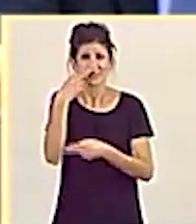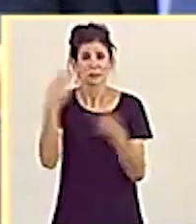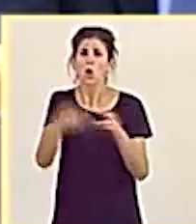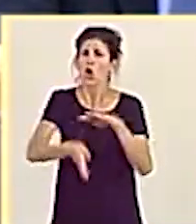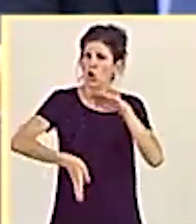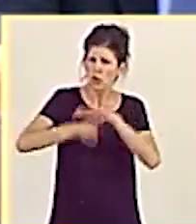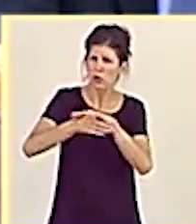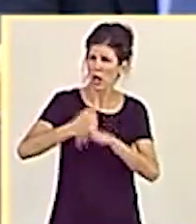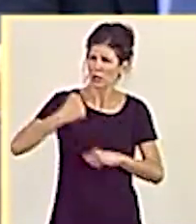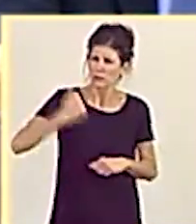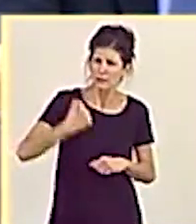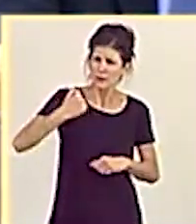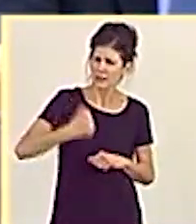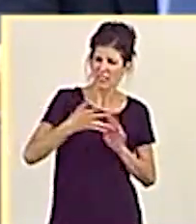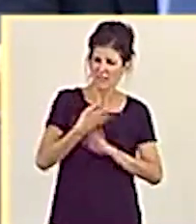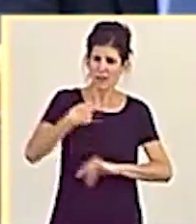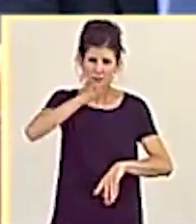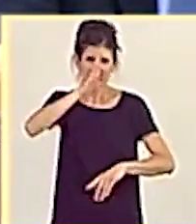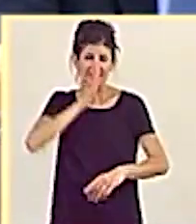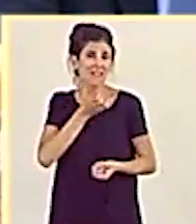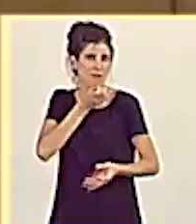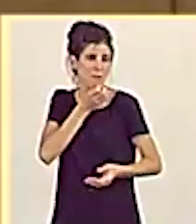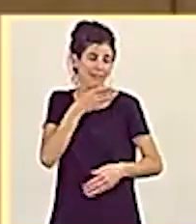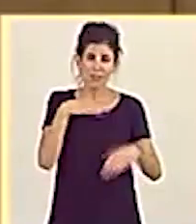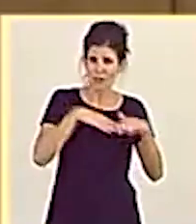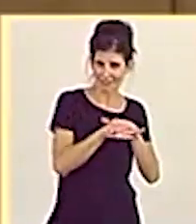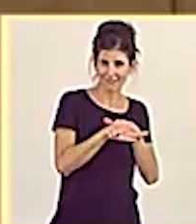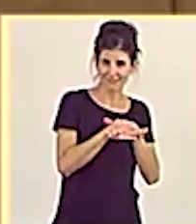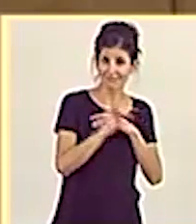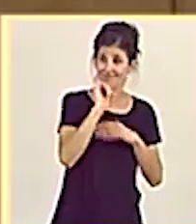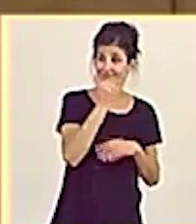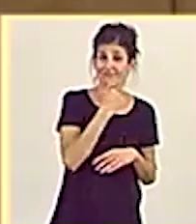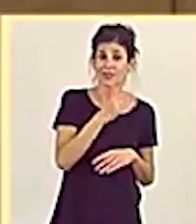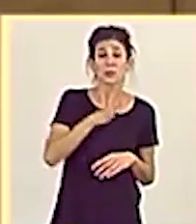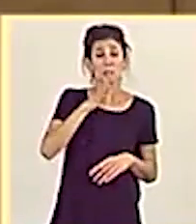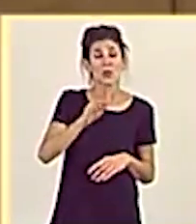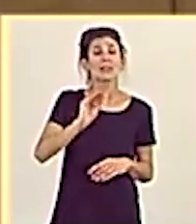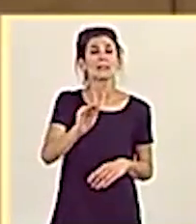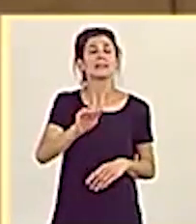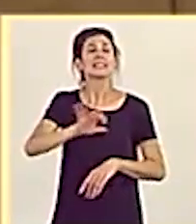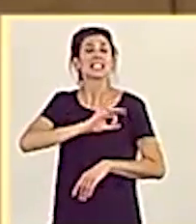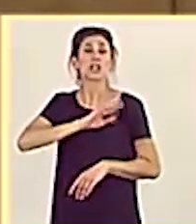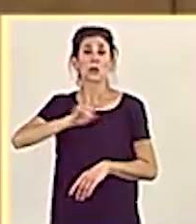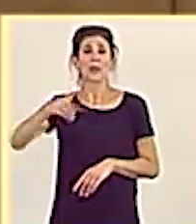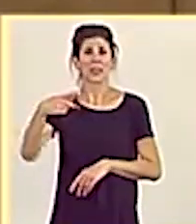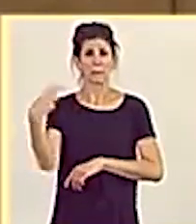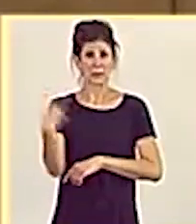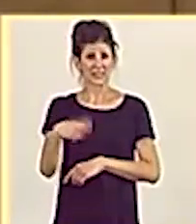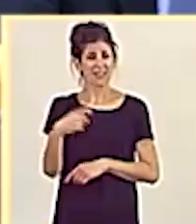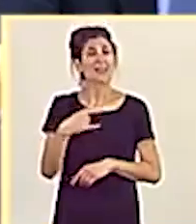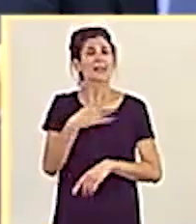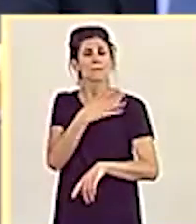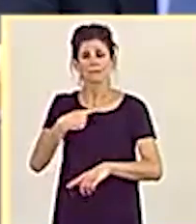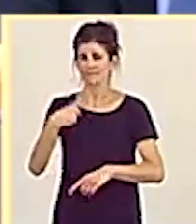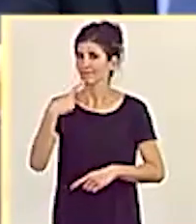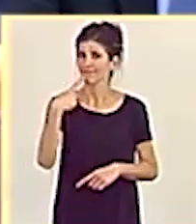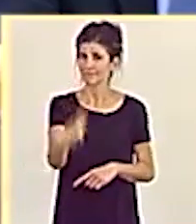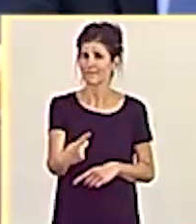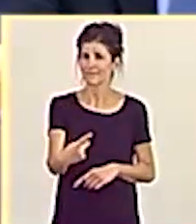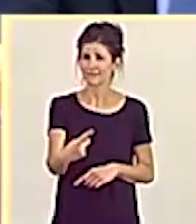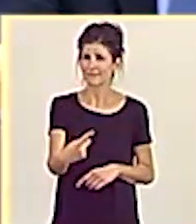empeñado en ocultar información. Y por eso, señor vicepresidente, le quería decir